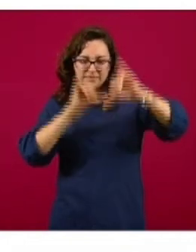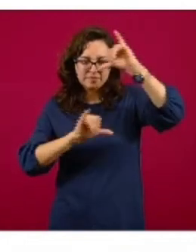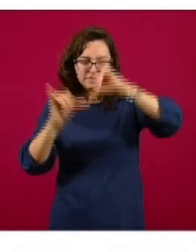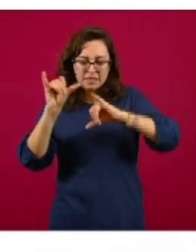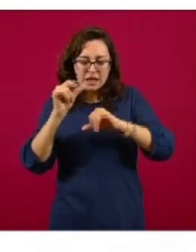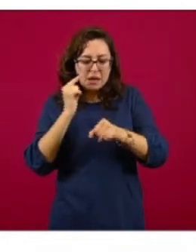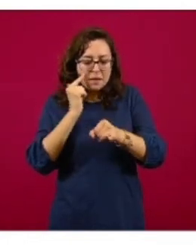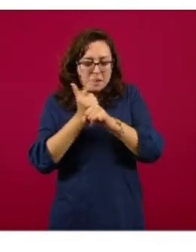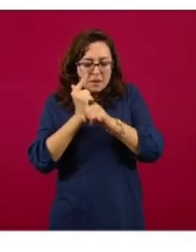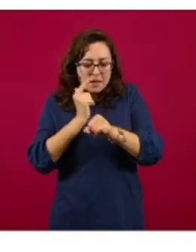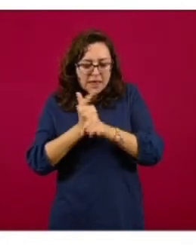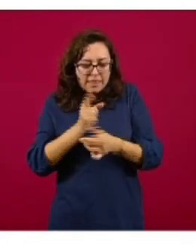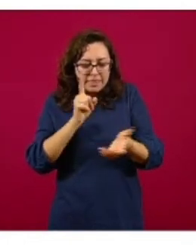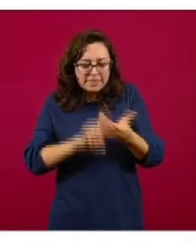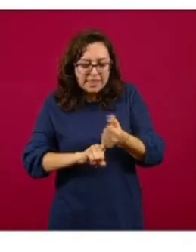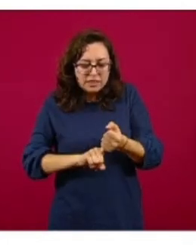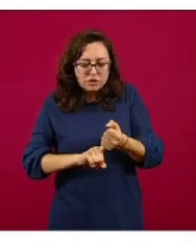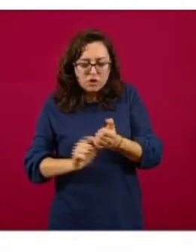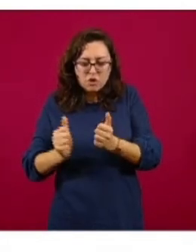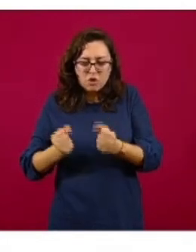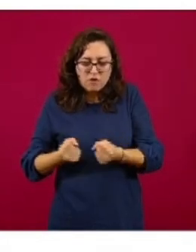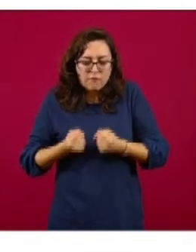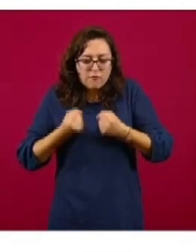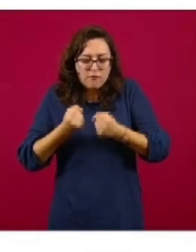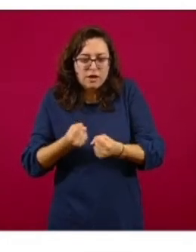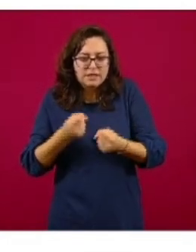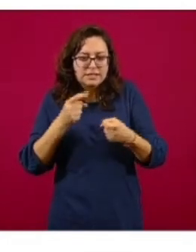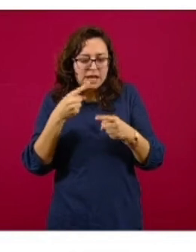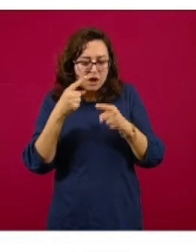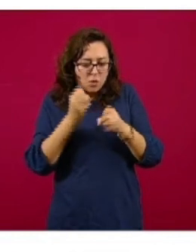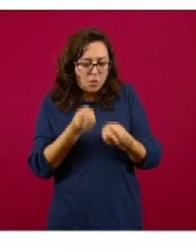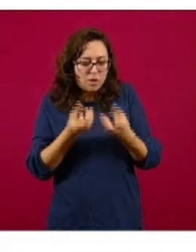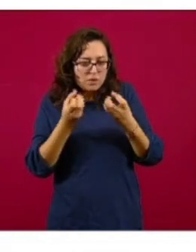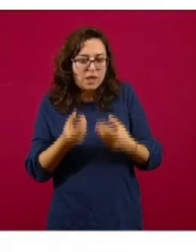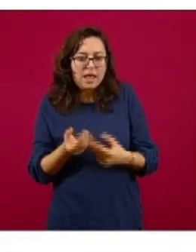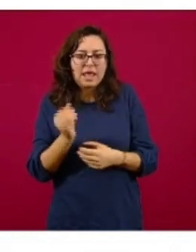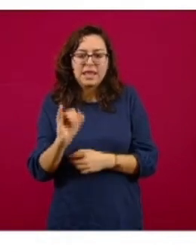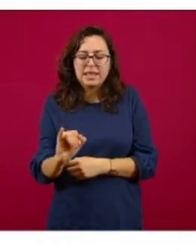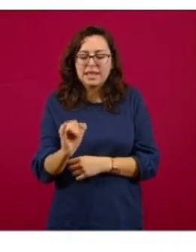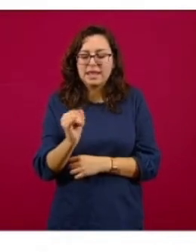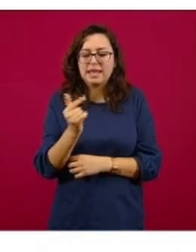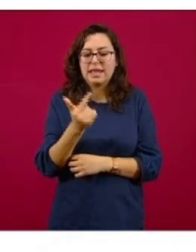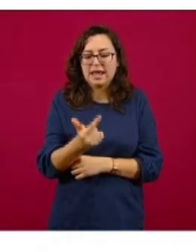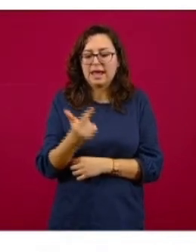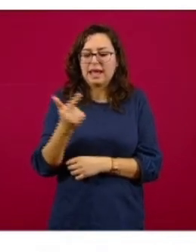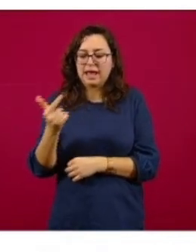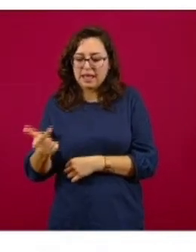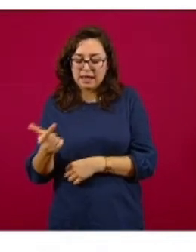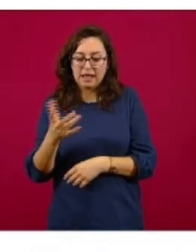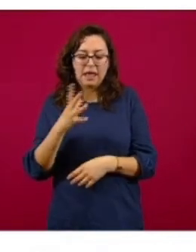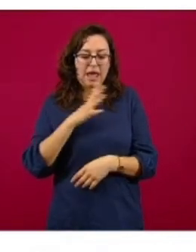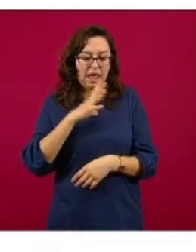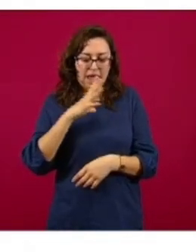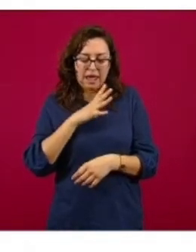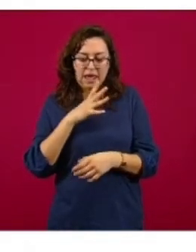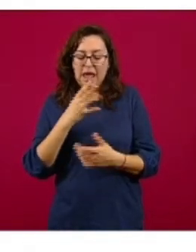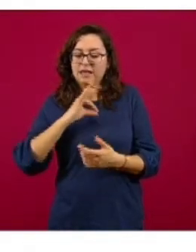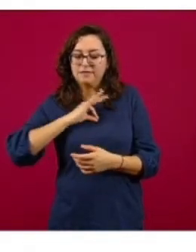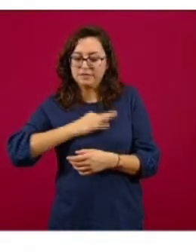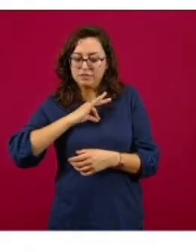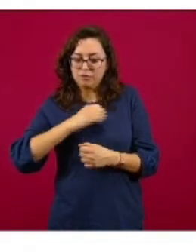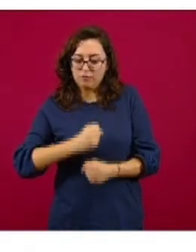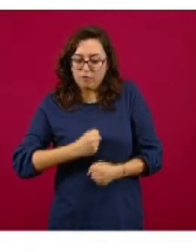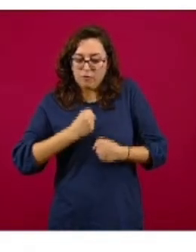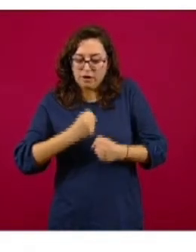IgG, IgA. Nosotros hicimos la determinación de IgG, que son un excelente marcador de infección. Y este